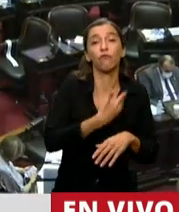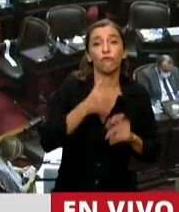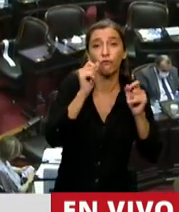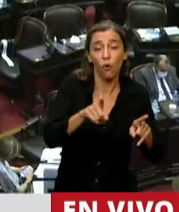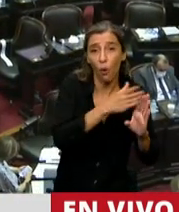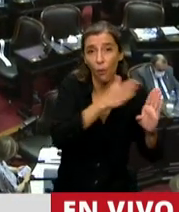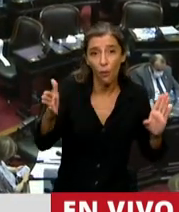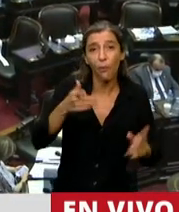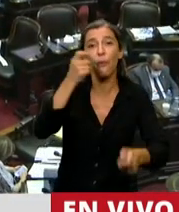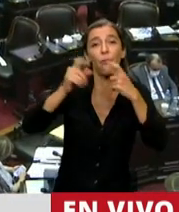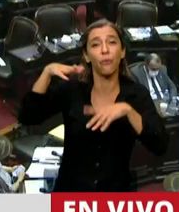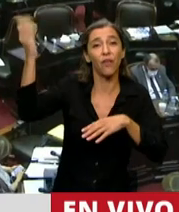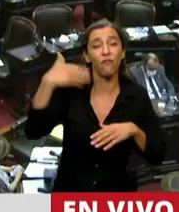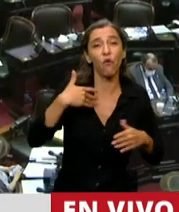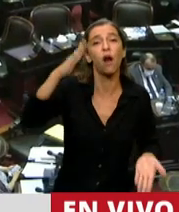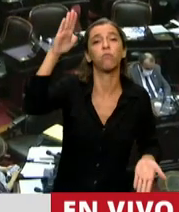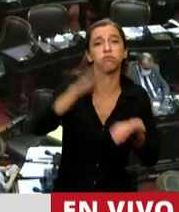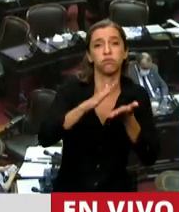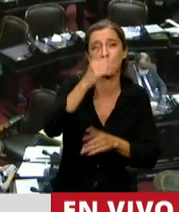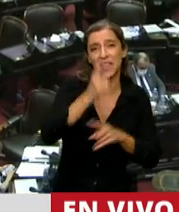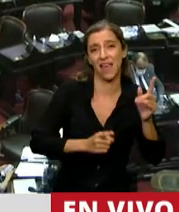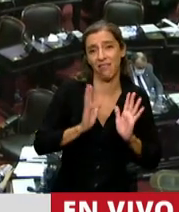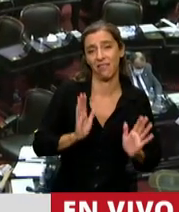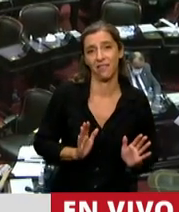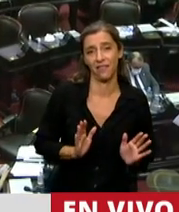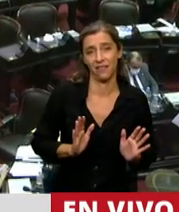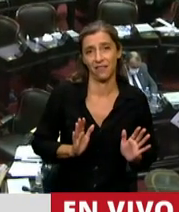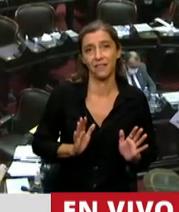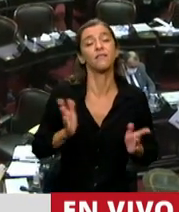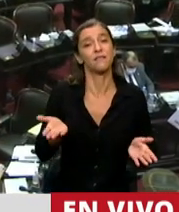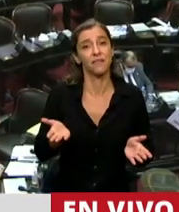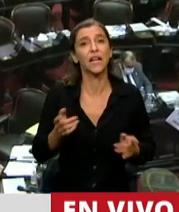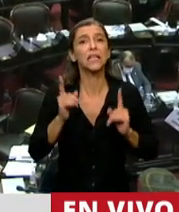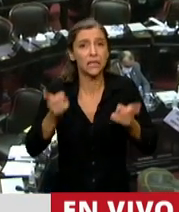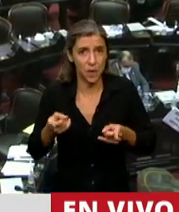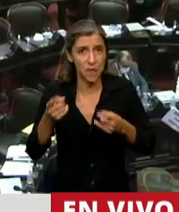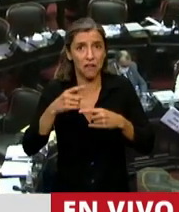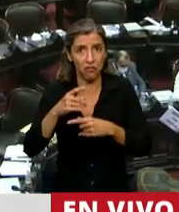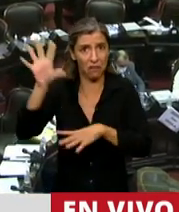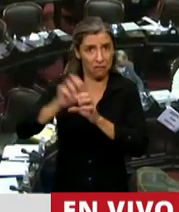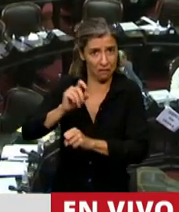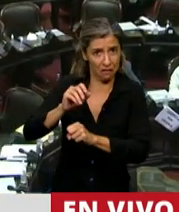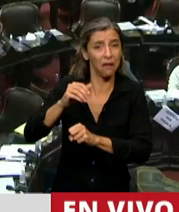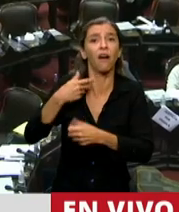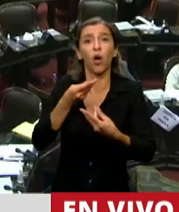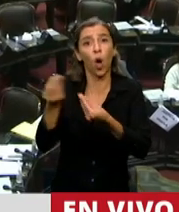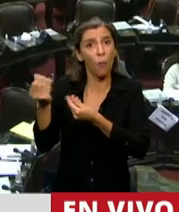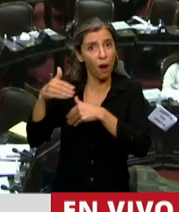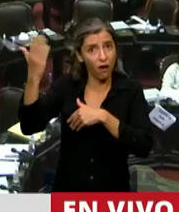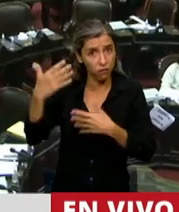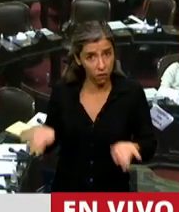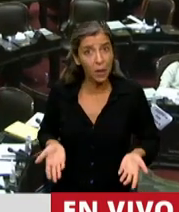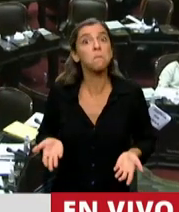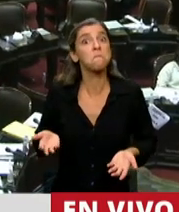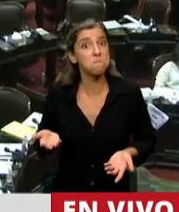cayeron a menos de la mitad. Y las importaciones, gran sorpresa, las